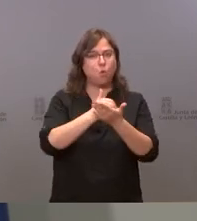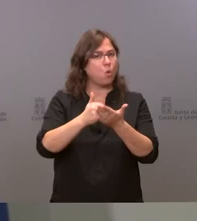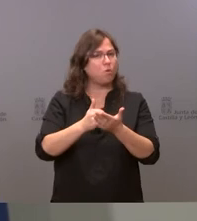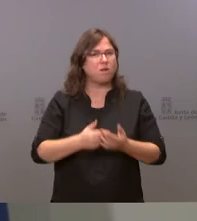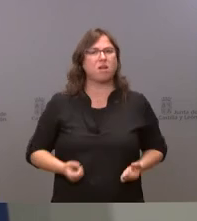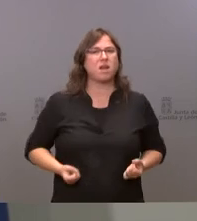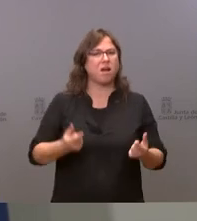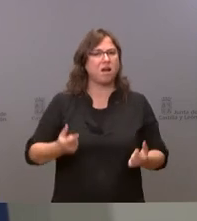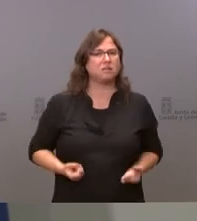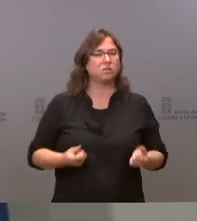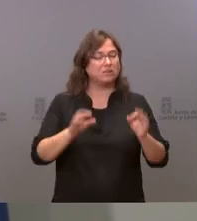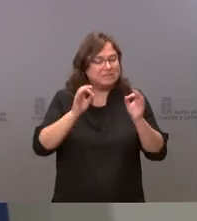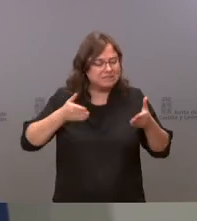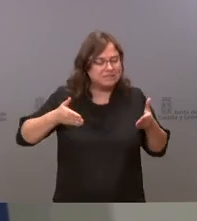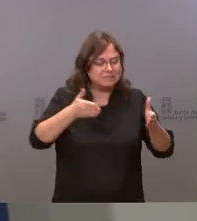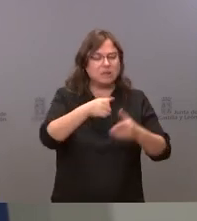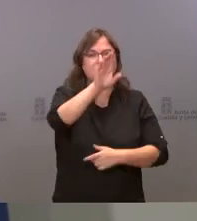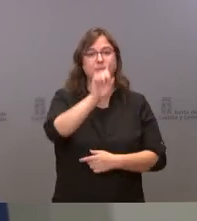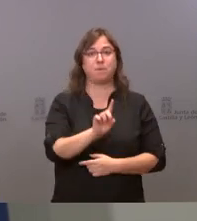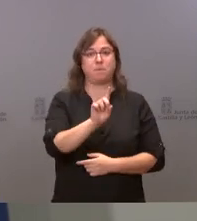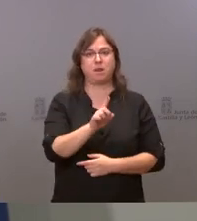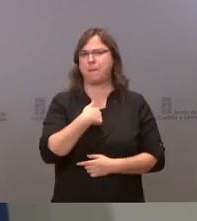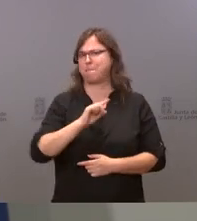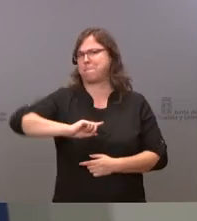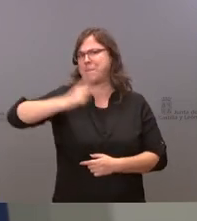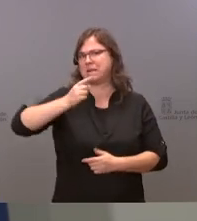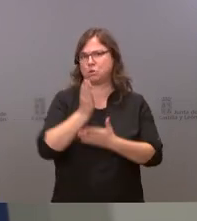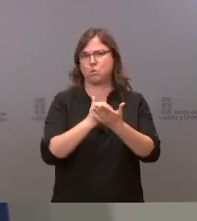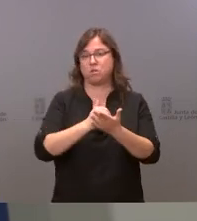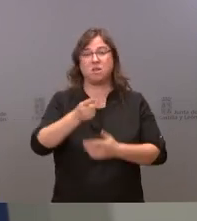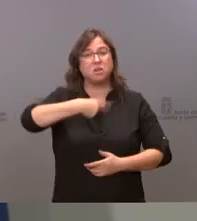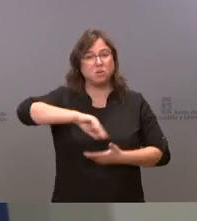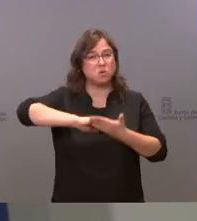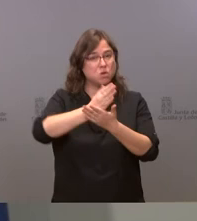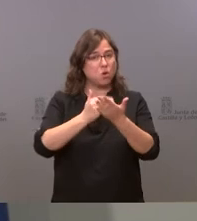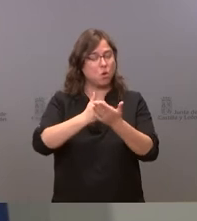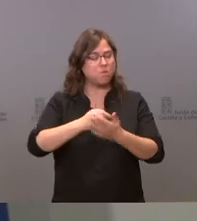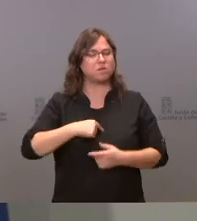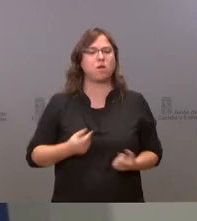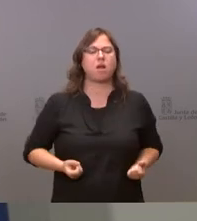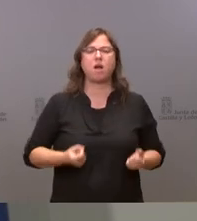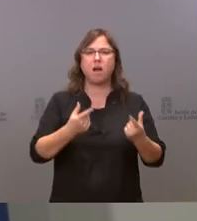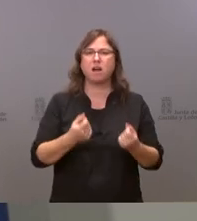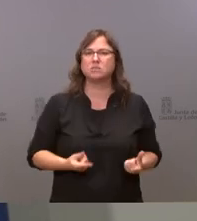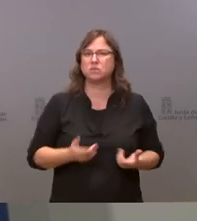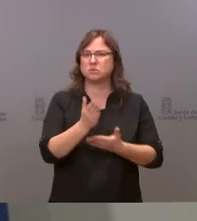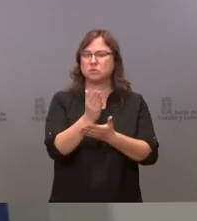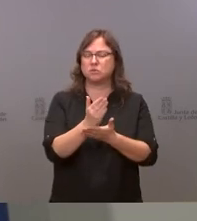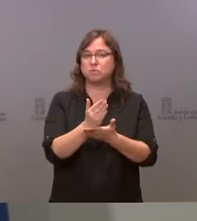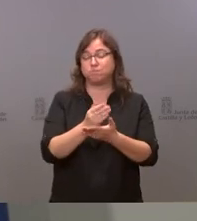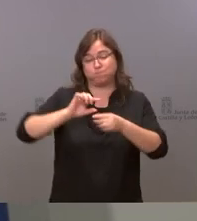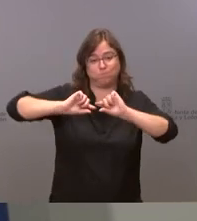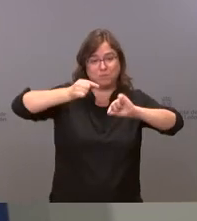sanitario dedica a la primaria a día de hoy somos una de las comunidades que mayor porcentaje de gasto presupuestario destina